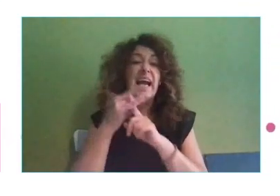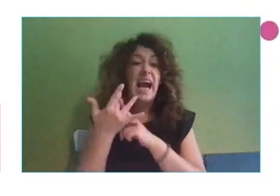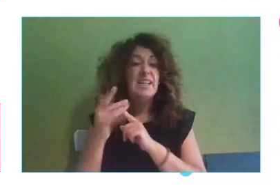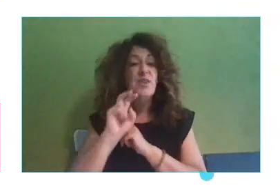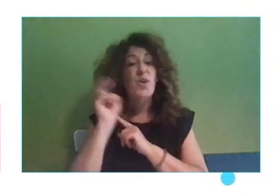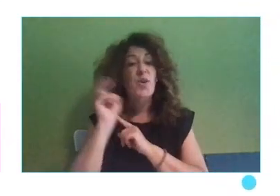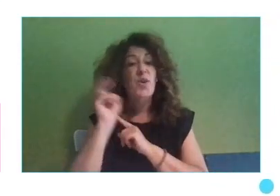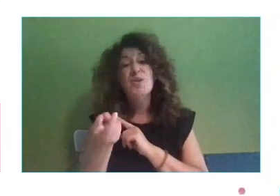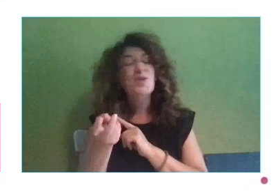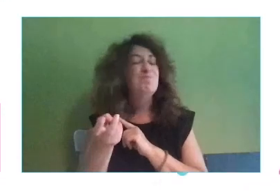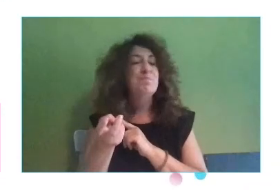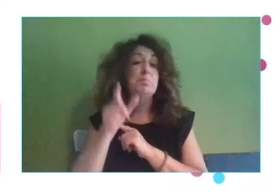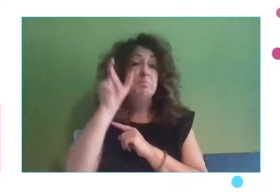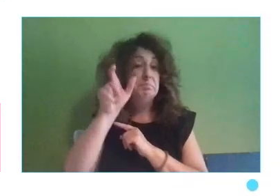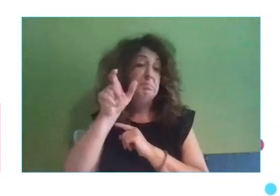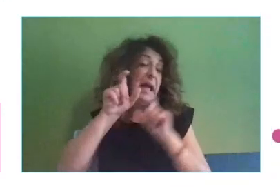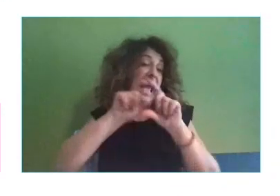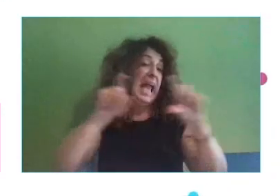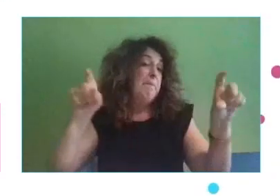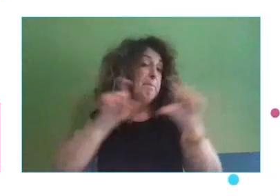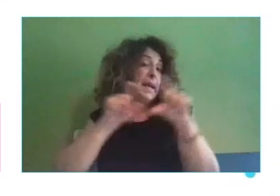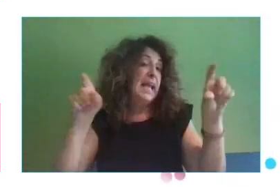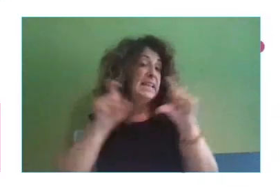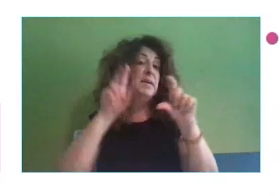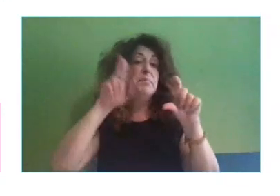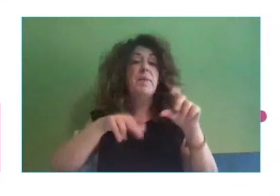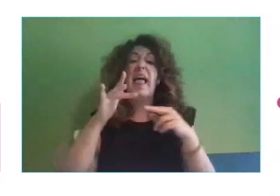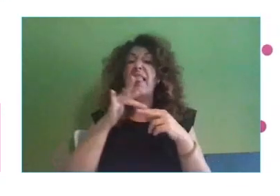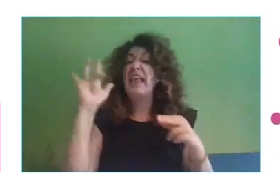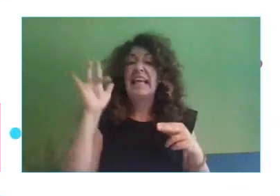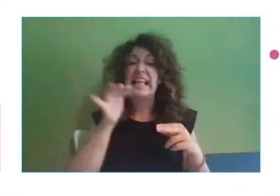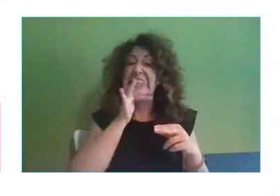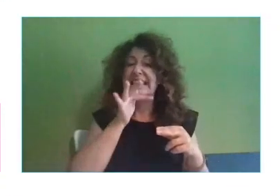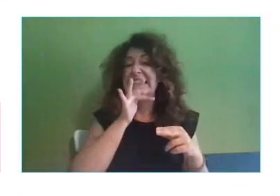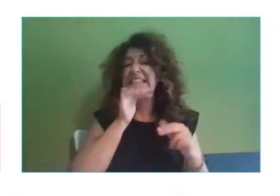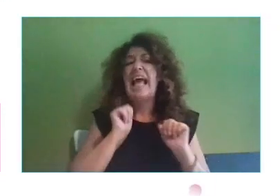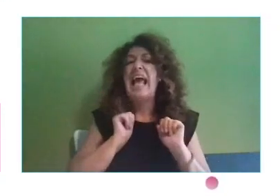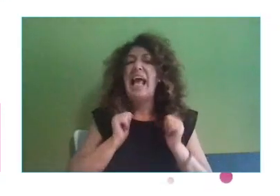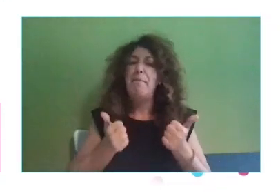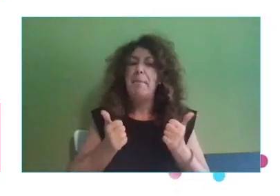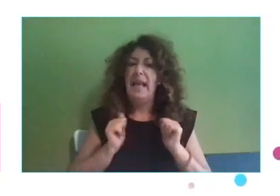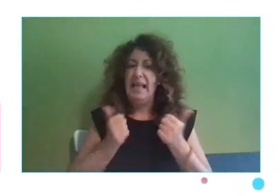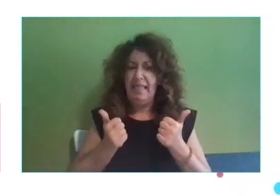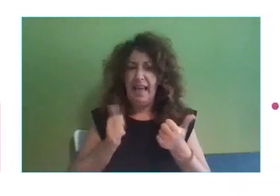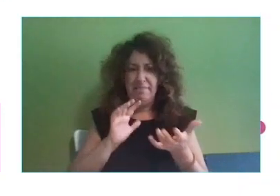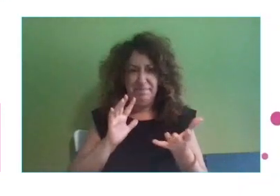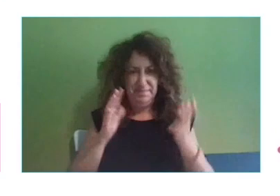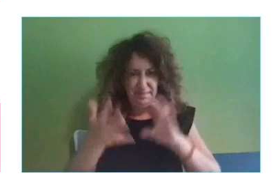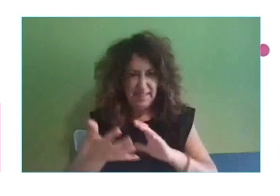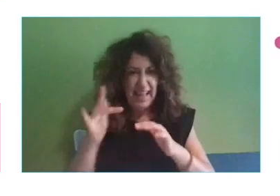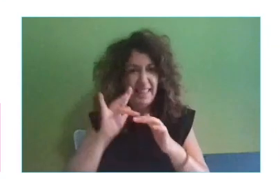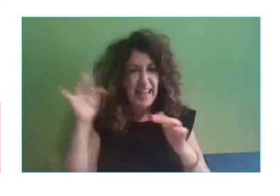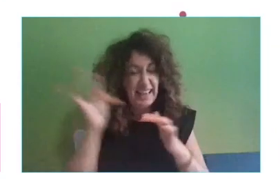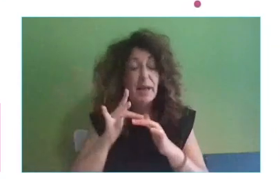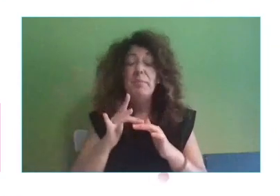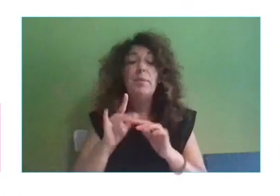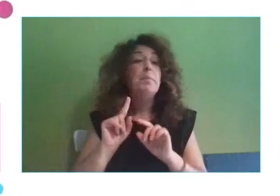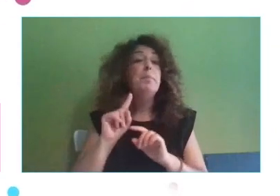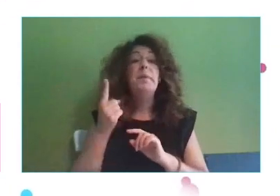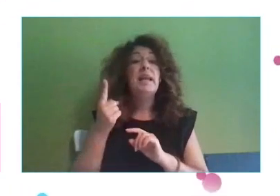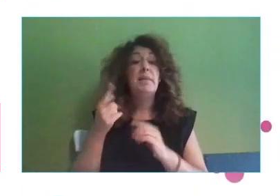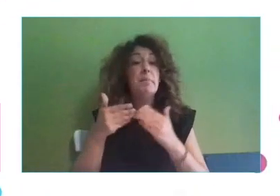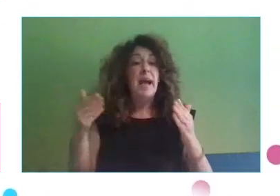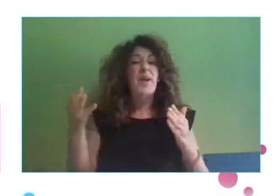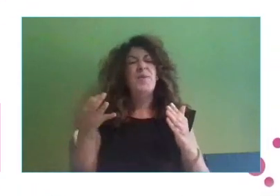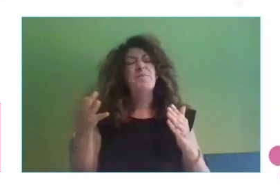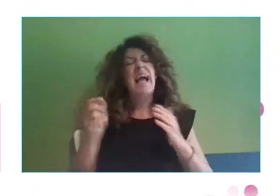pero que está empezando ese proceso de digitalización. Pues empieza igual, necesita una estrategia, que es una estrategia un poco distinta,